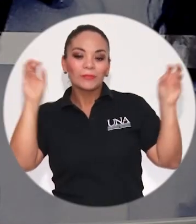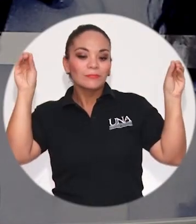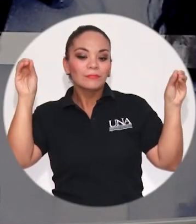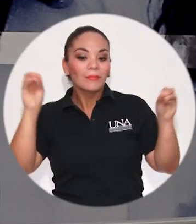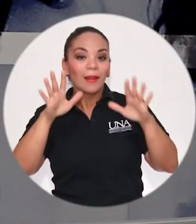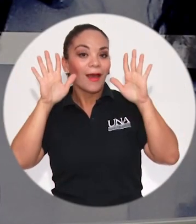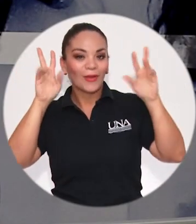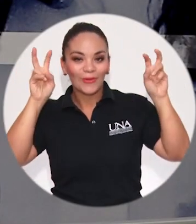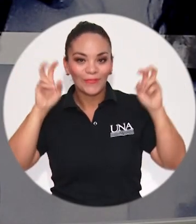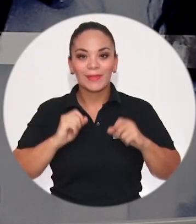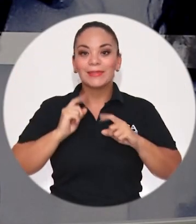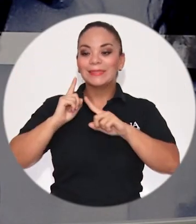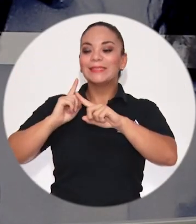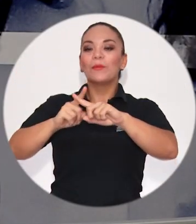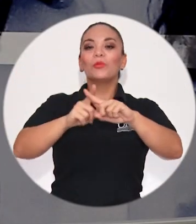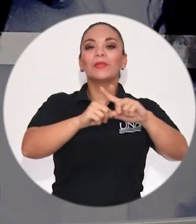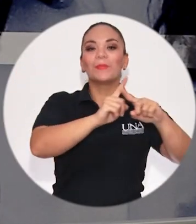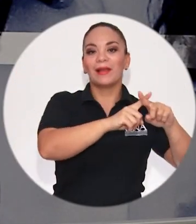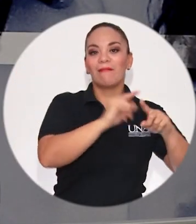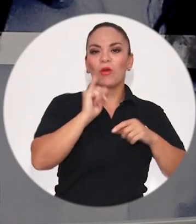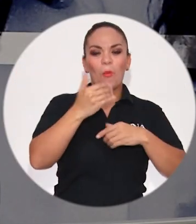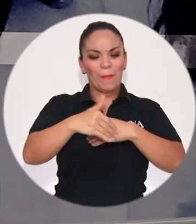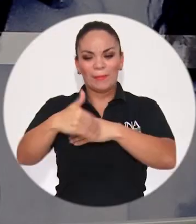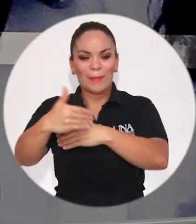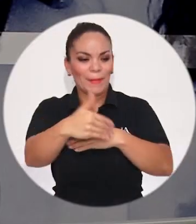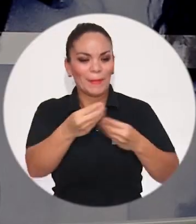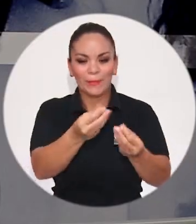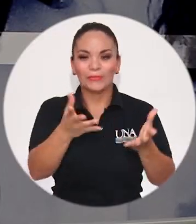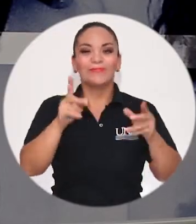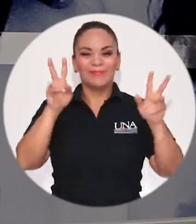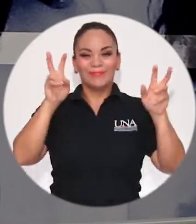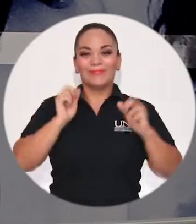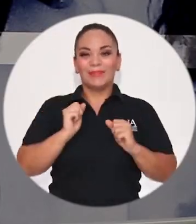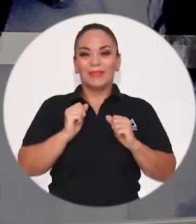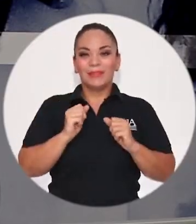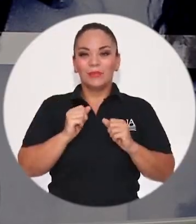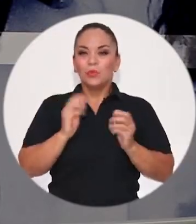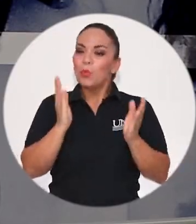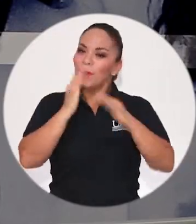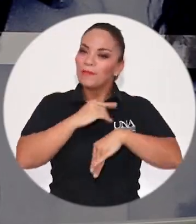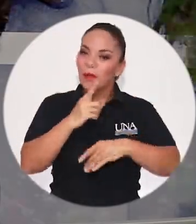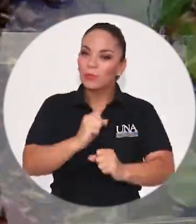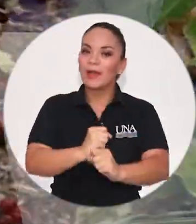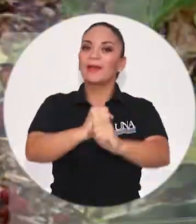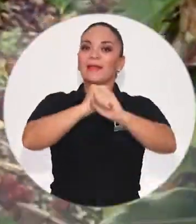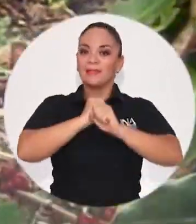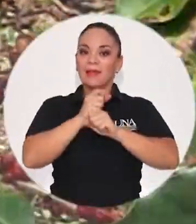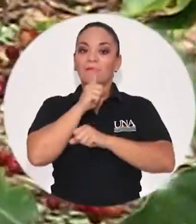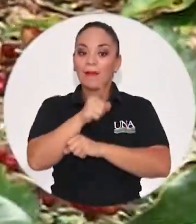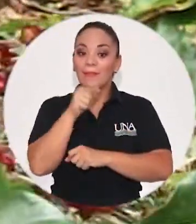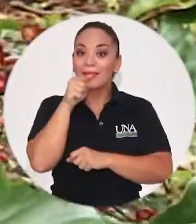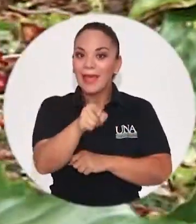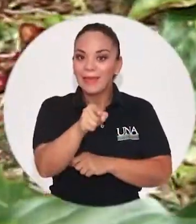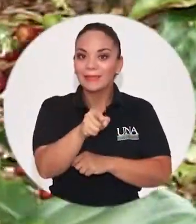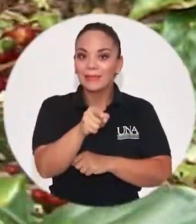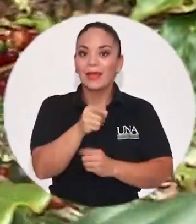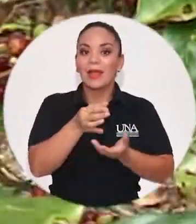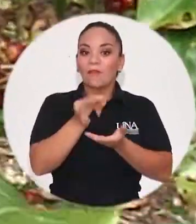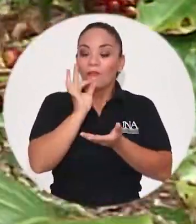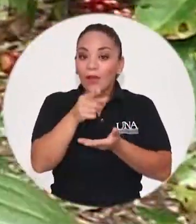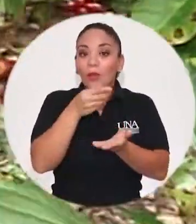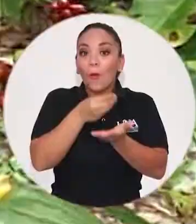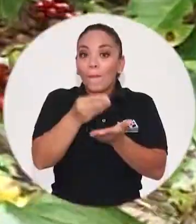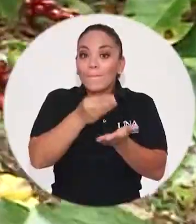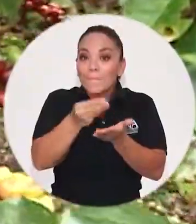multiplicaba como los panes y no había una garantía, una certeza de que lo que uno compra en una